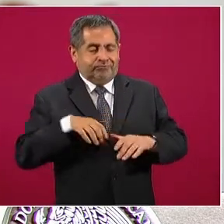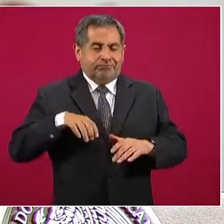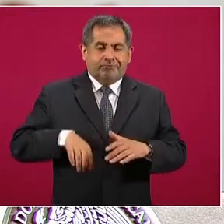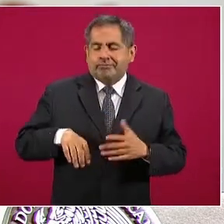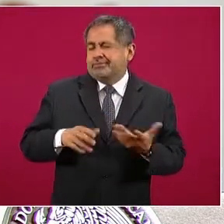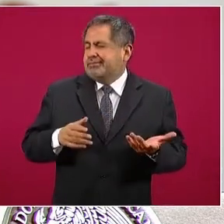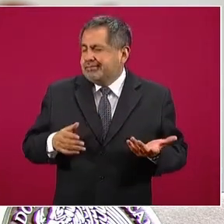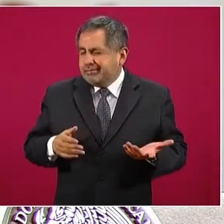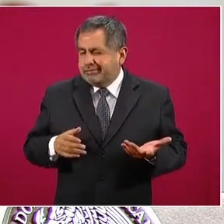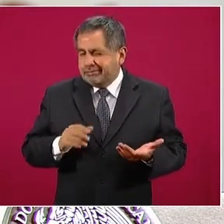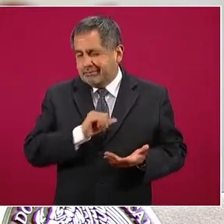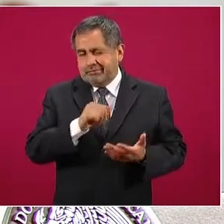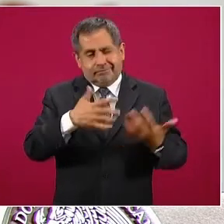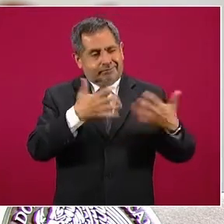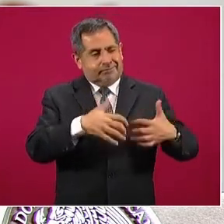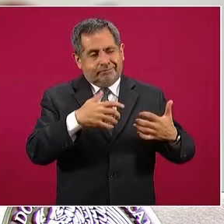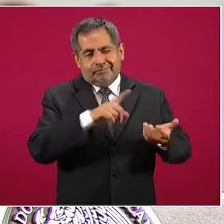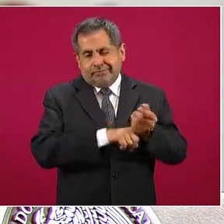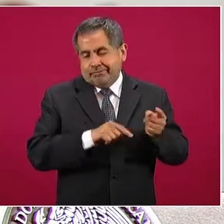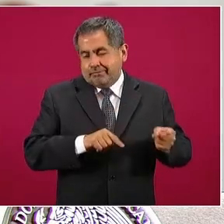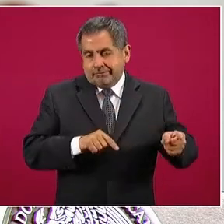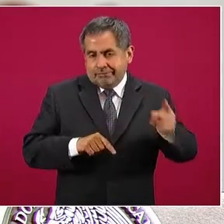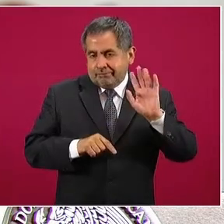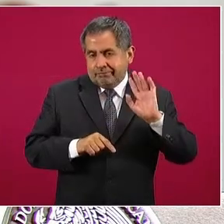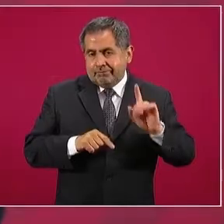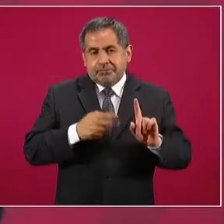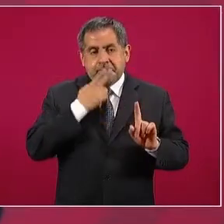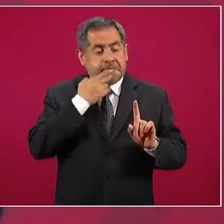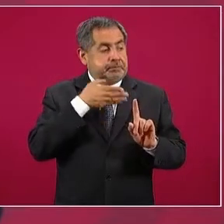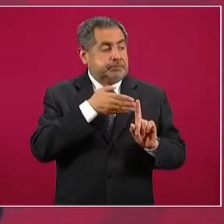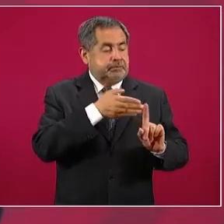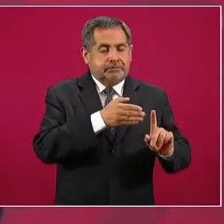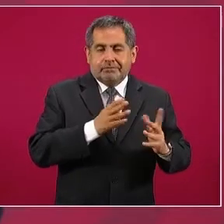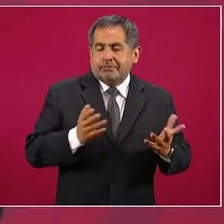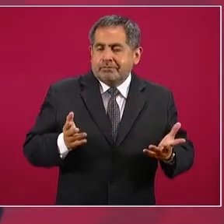preferidas.